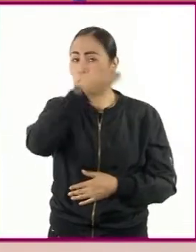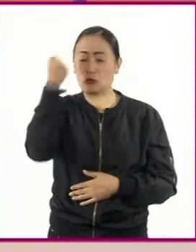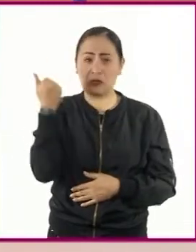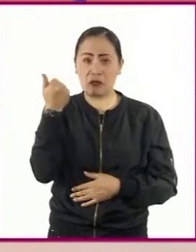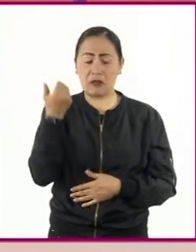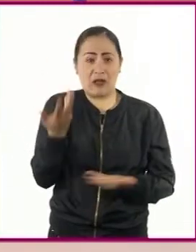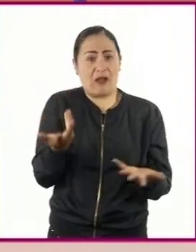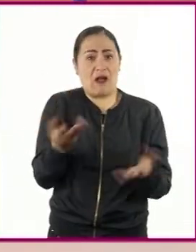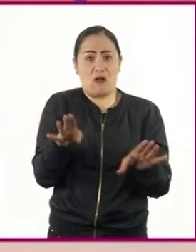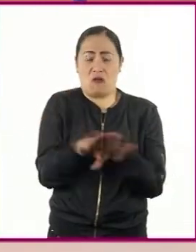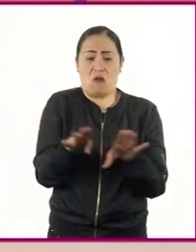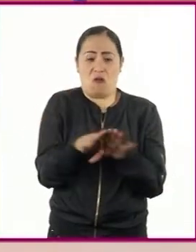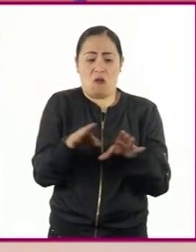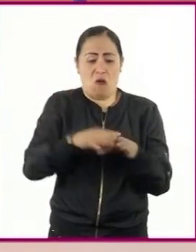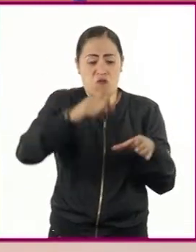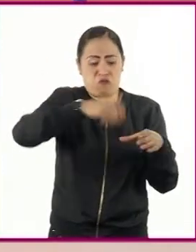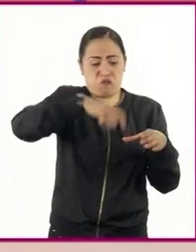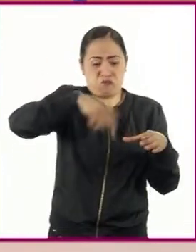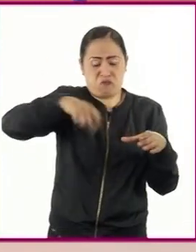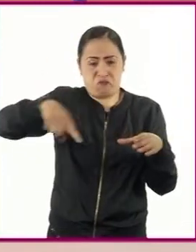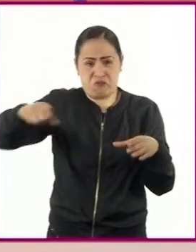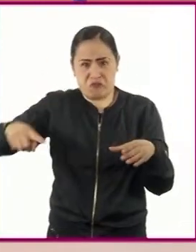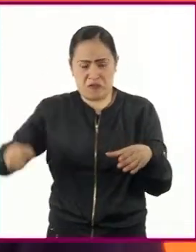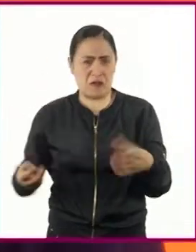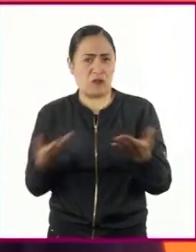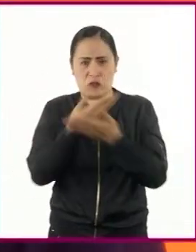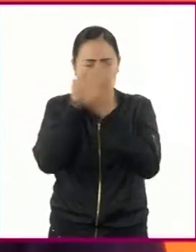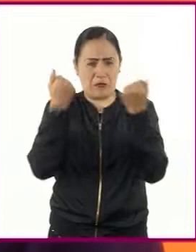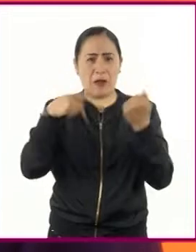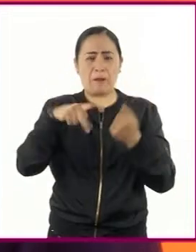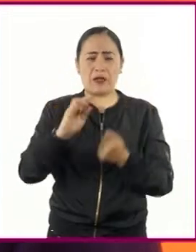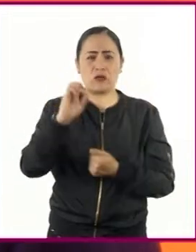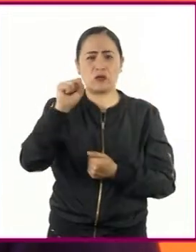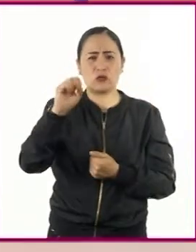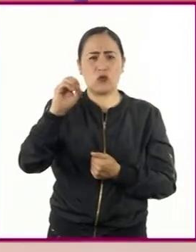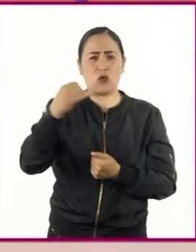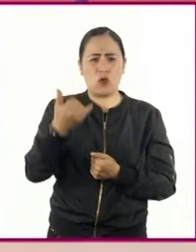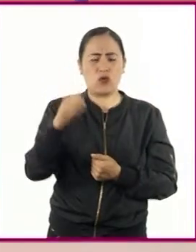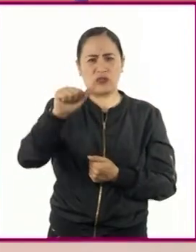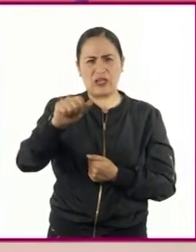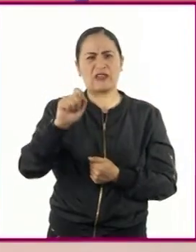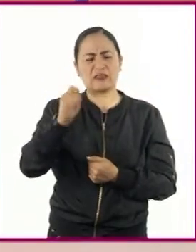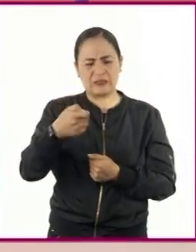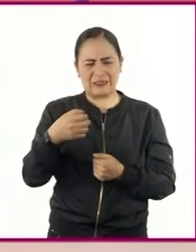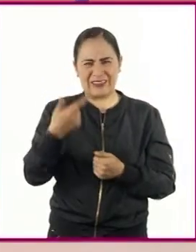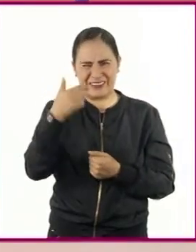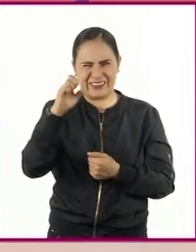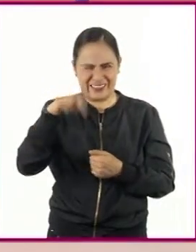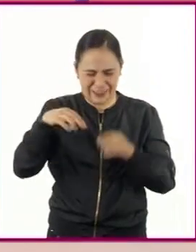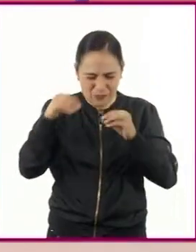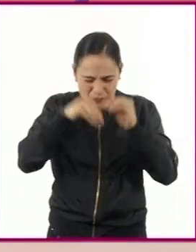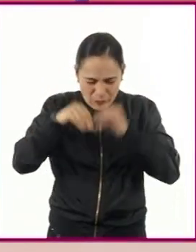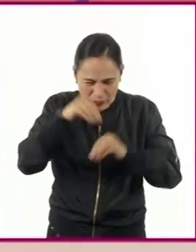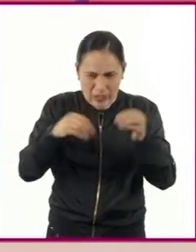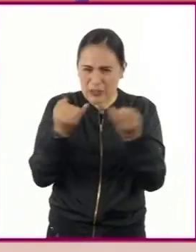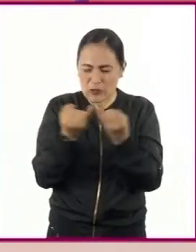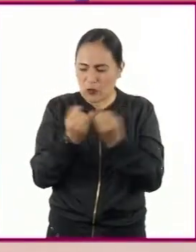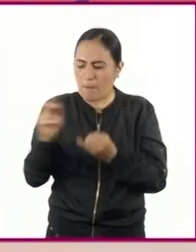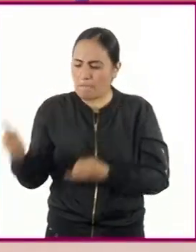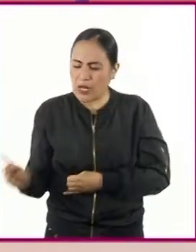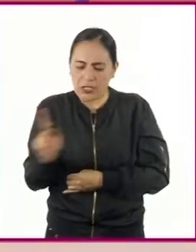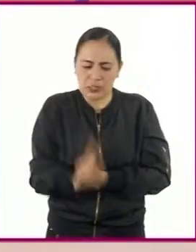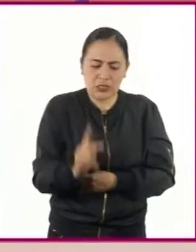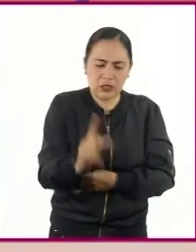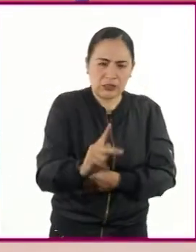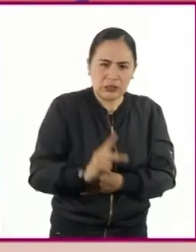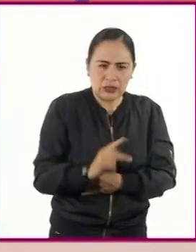extendido estaba su cultivo, pero estoy enterada que la soya transgénica presenta características de otros organismos, como es